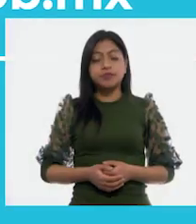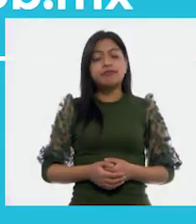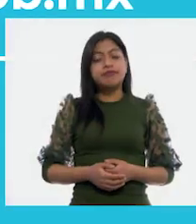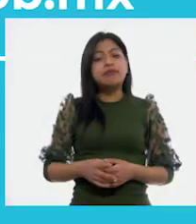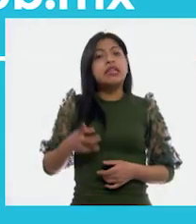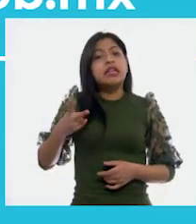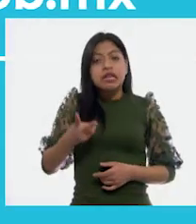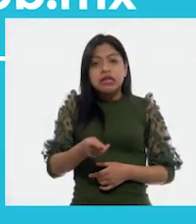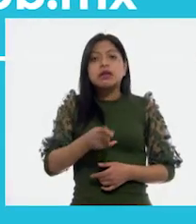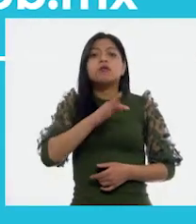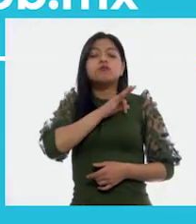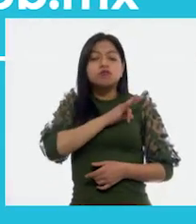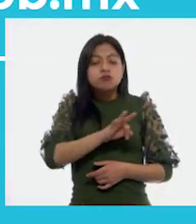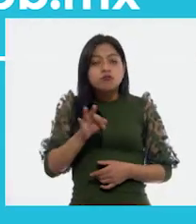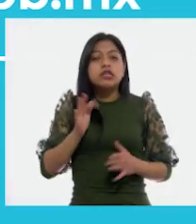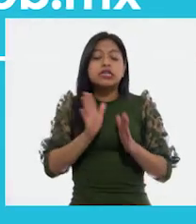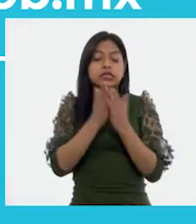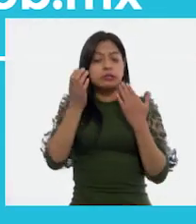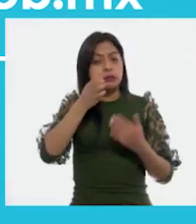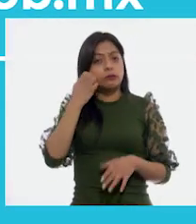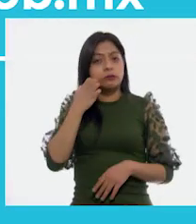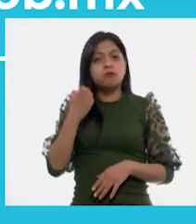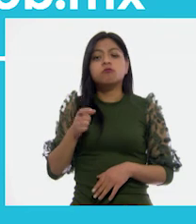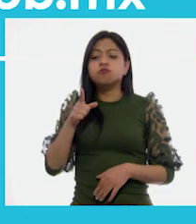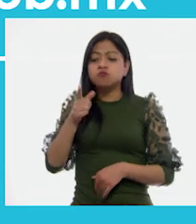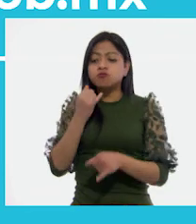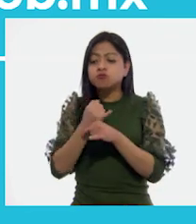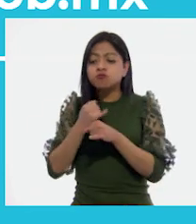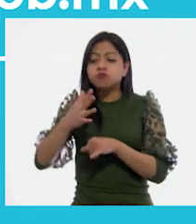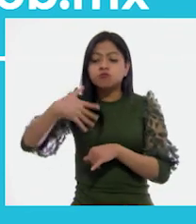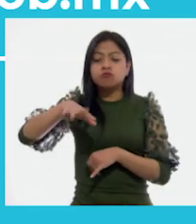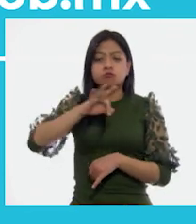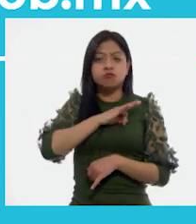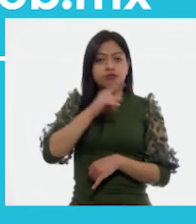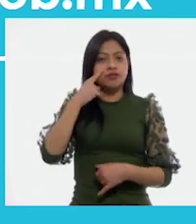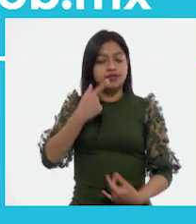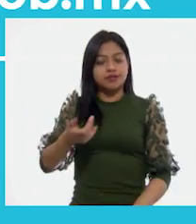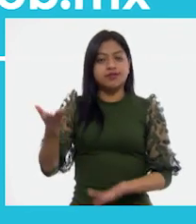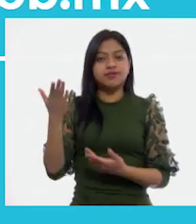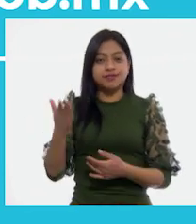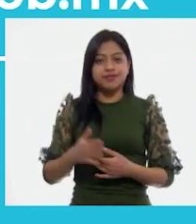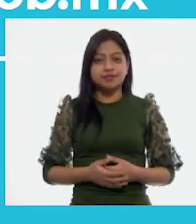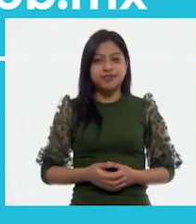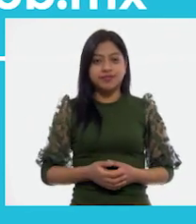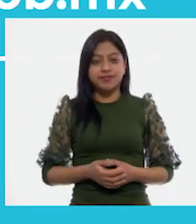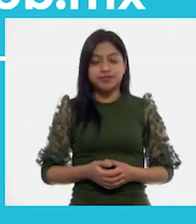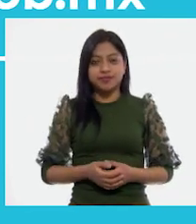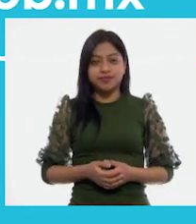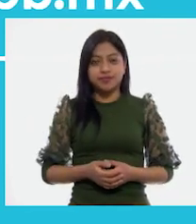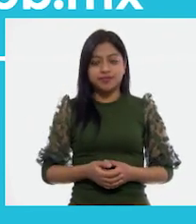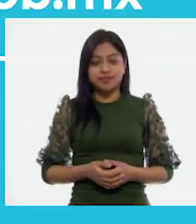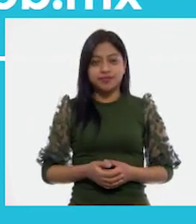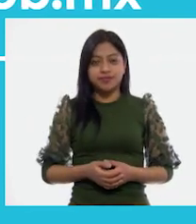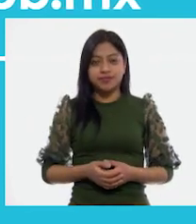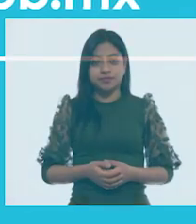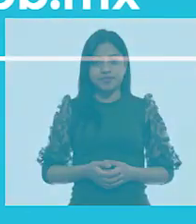También puedes encontrar los libros de texto en la página con alitej.cep.gov.mx.